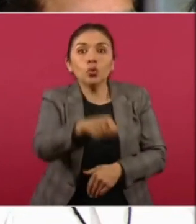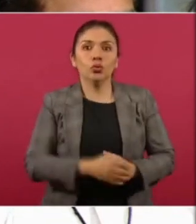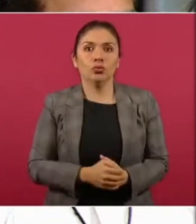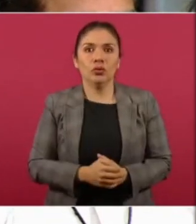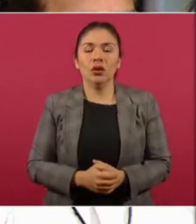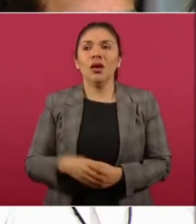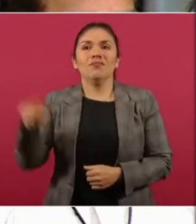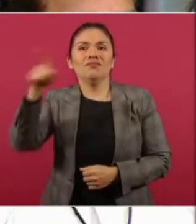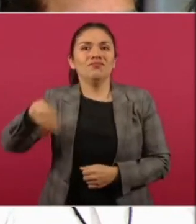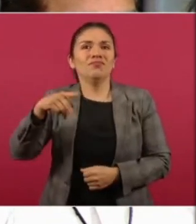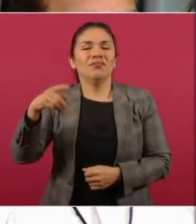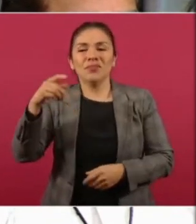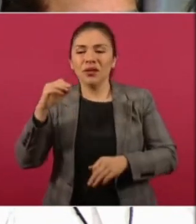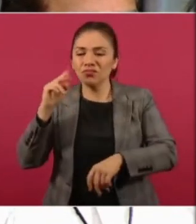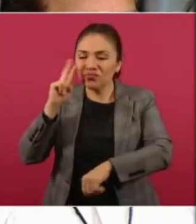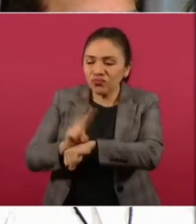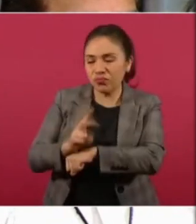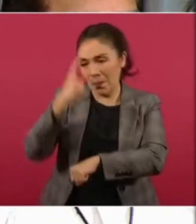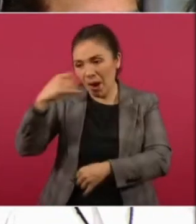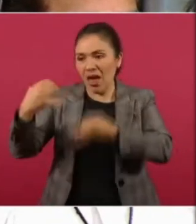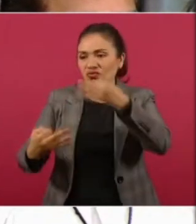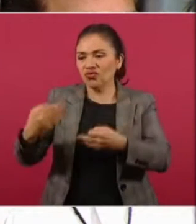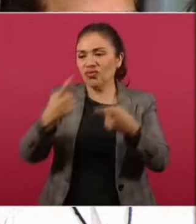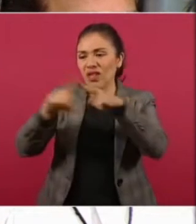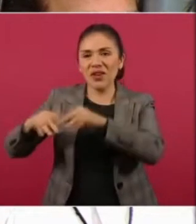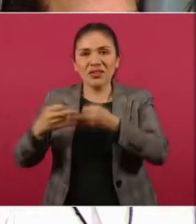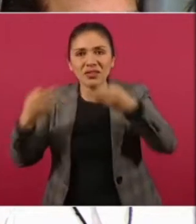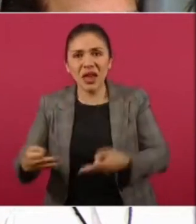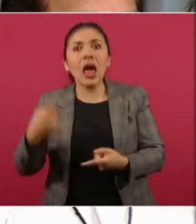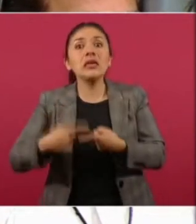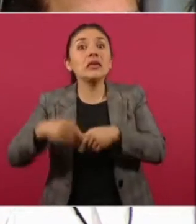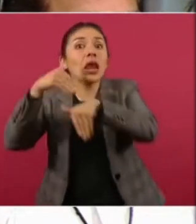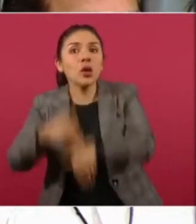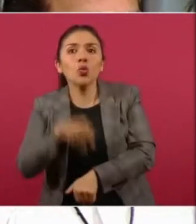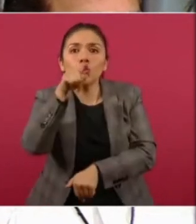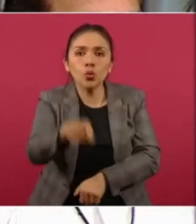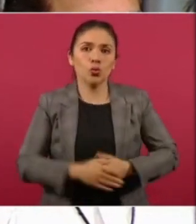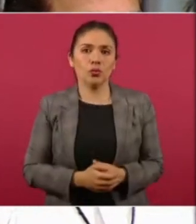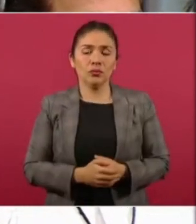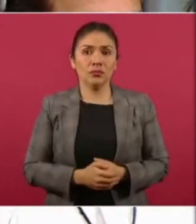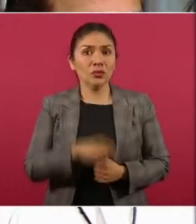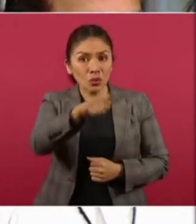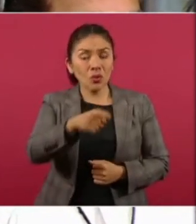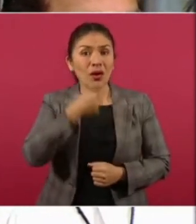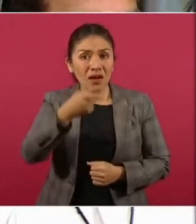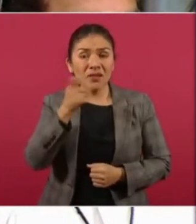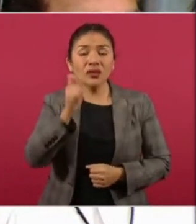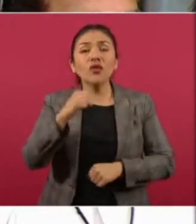dependen de usted. Entonces, lo que preguntaban ellos sobre la voluntad política.